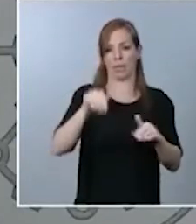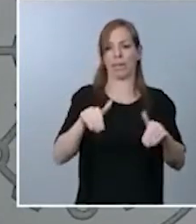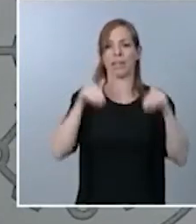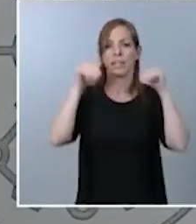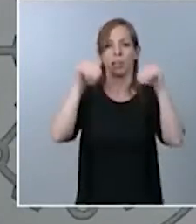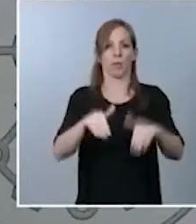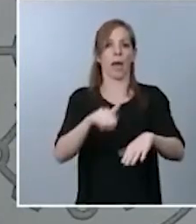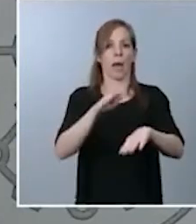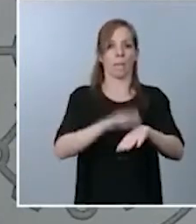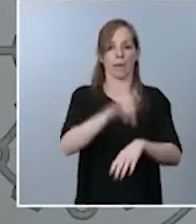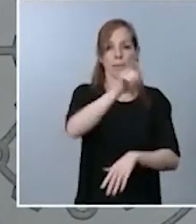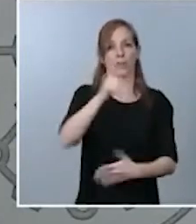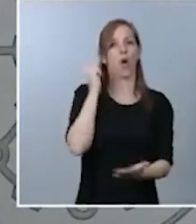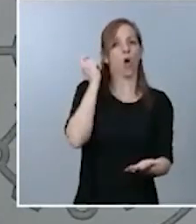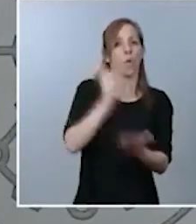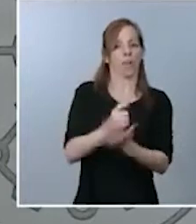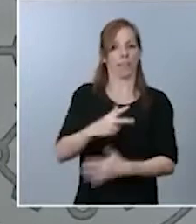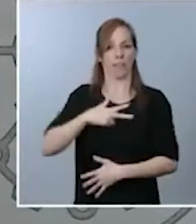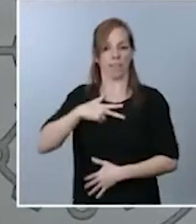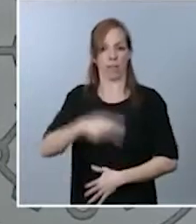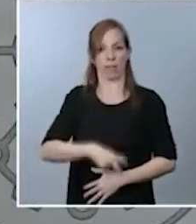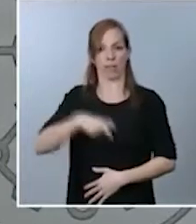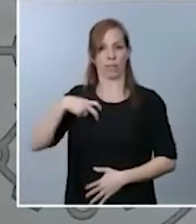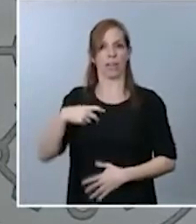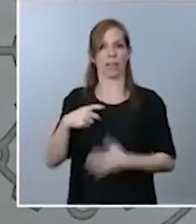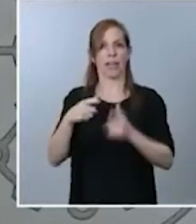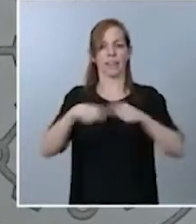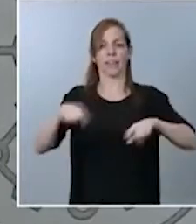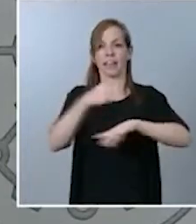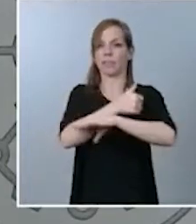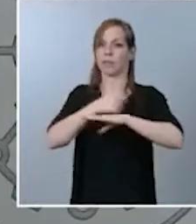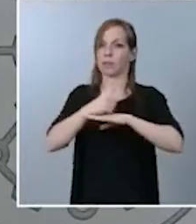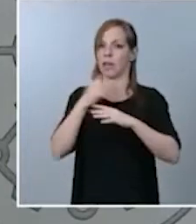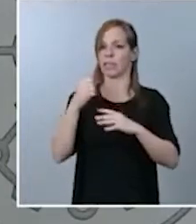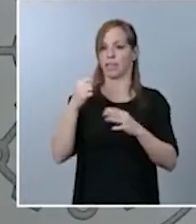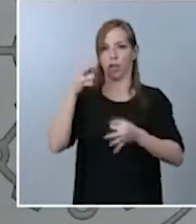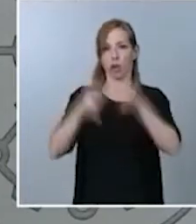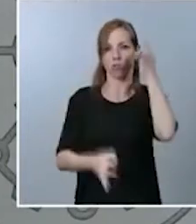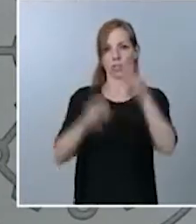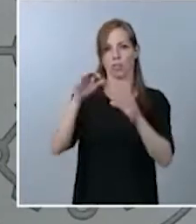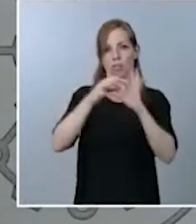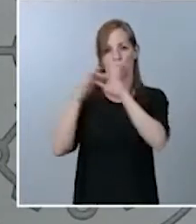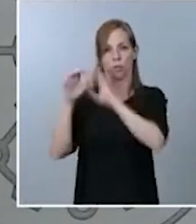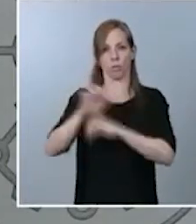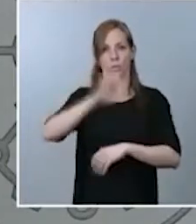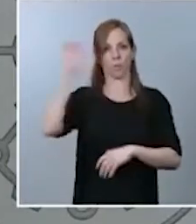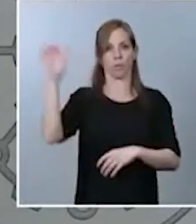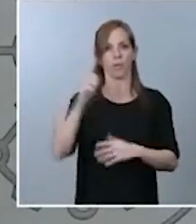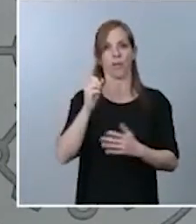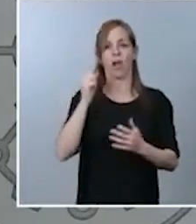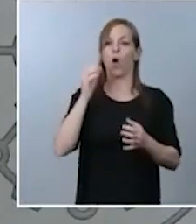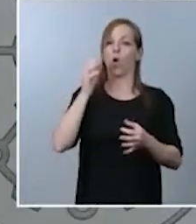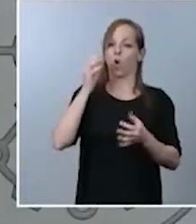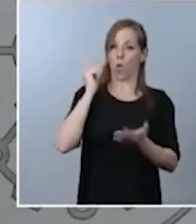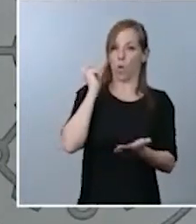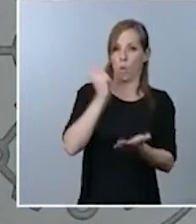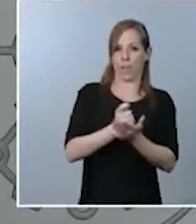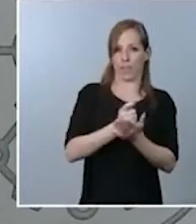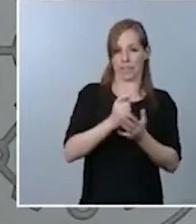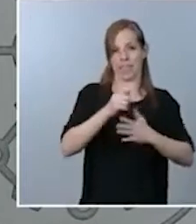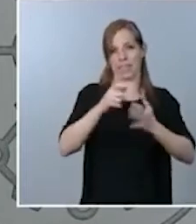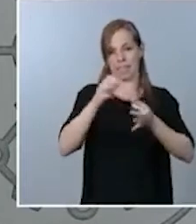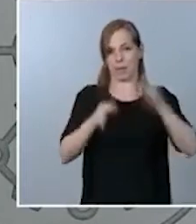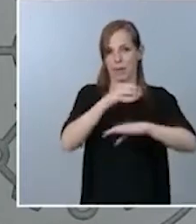abogados generales del Tribunal de Justicia de la Unión Europea, jueces del Tribunal General de la Unión Europea, así como jueces del